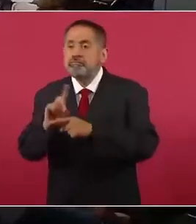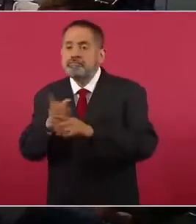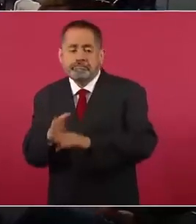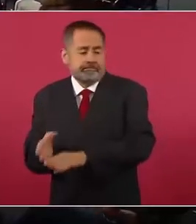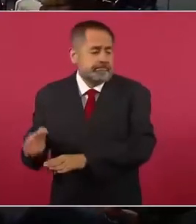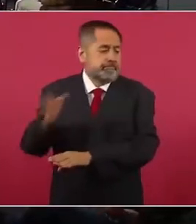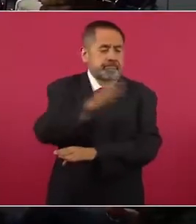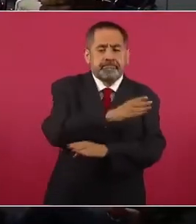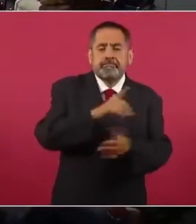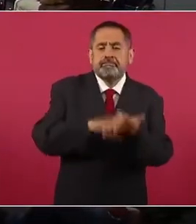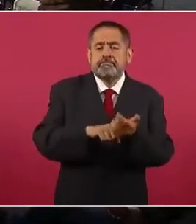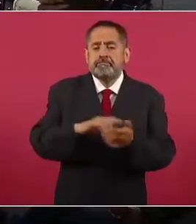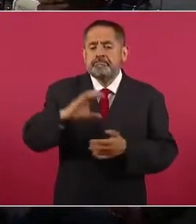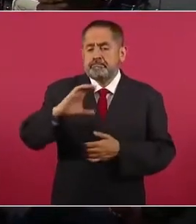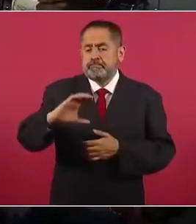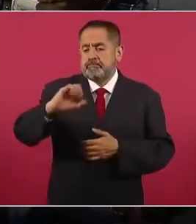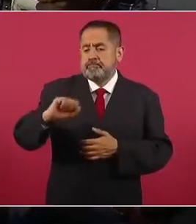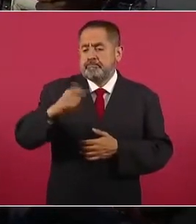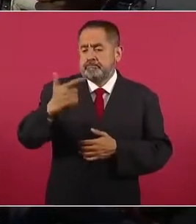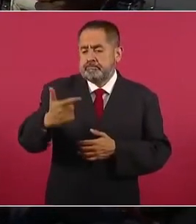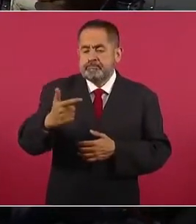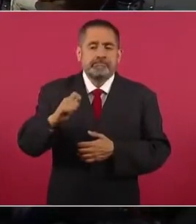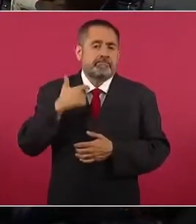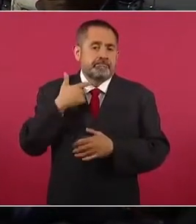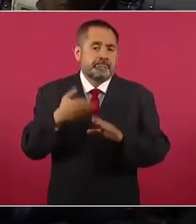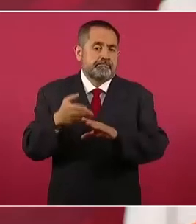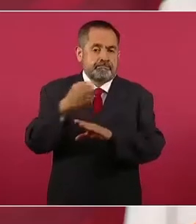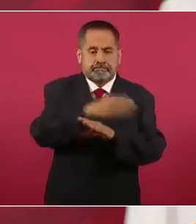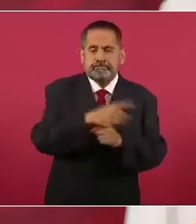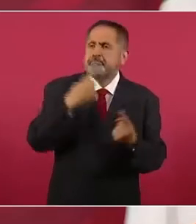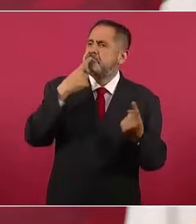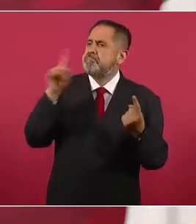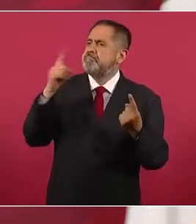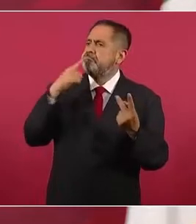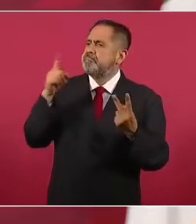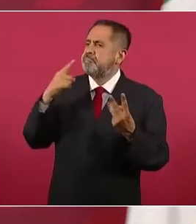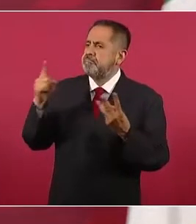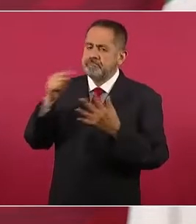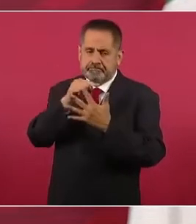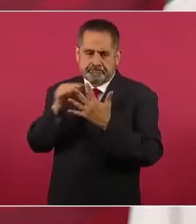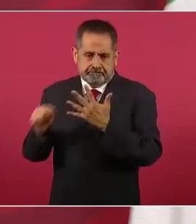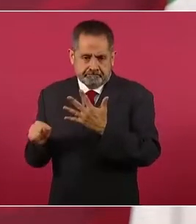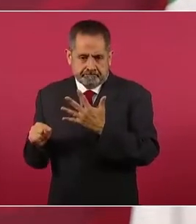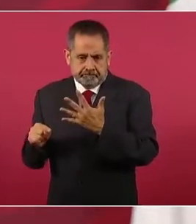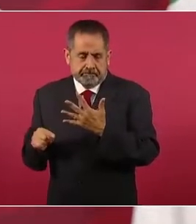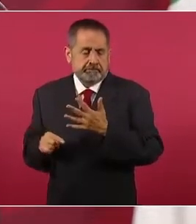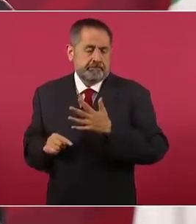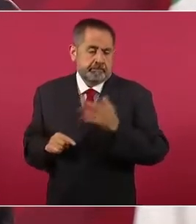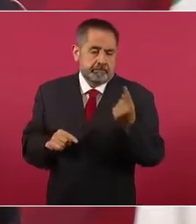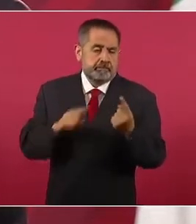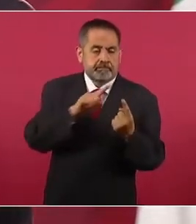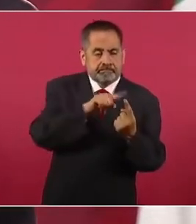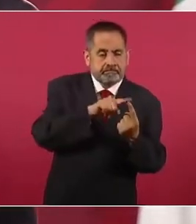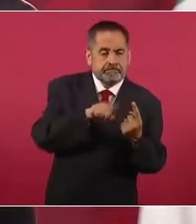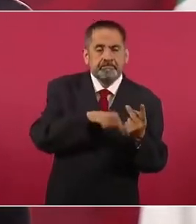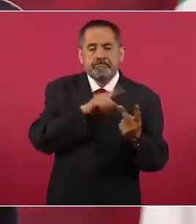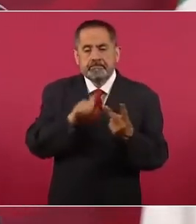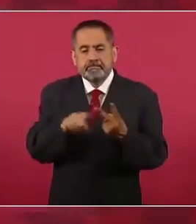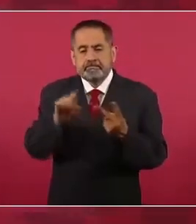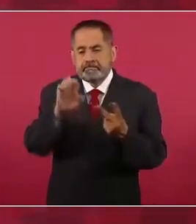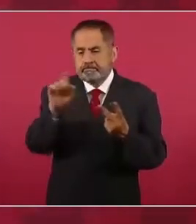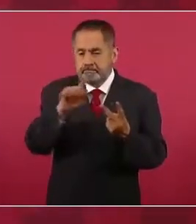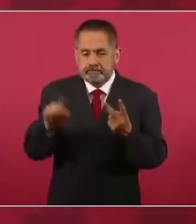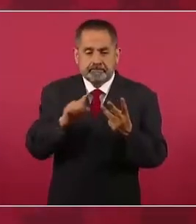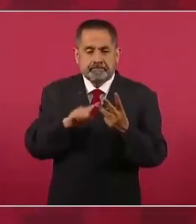a la fecha, pasando por Sevilla,